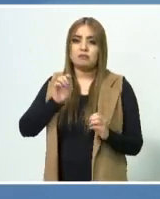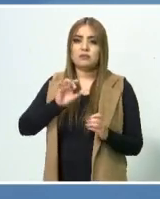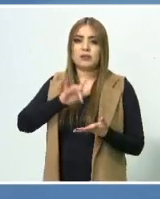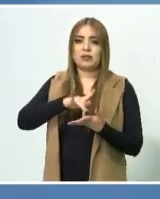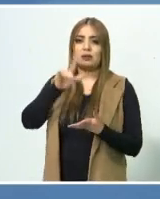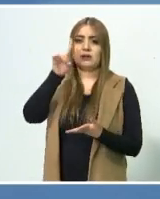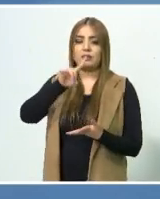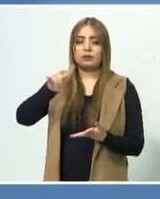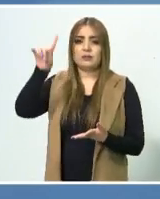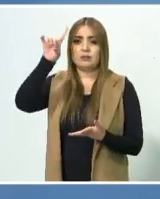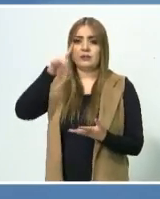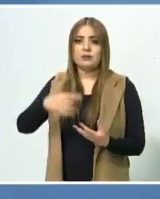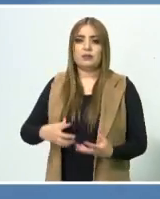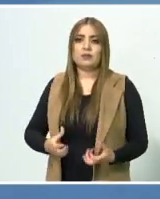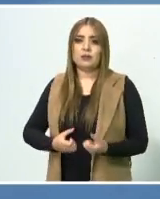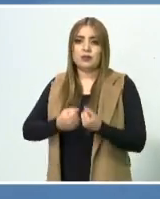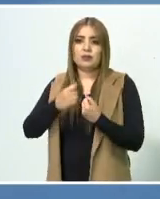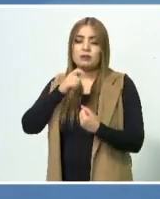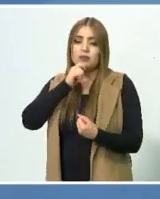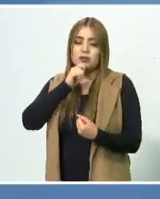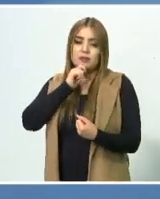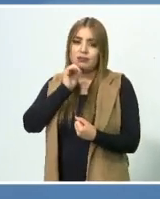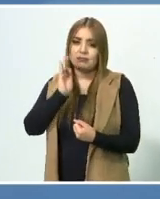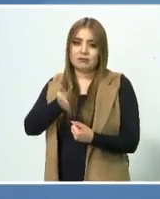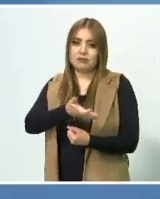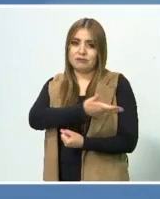Y, pues, todavía no lo acepto, pero aquí estoy.